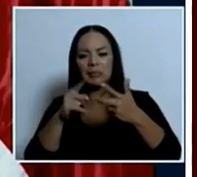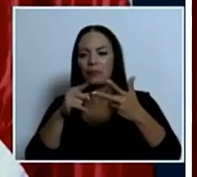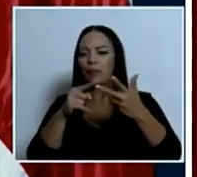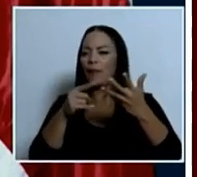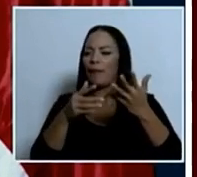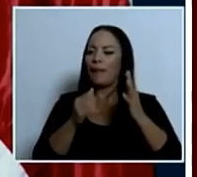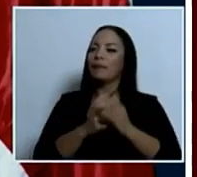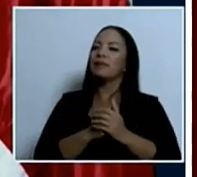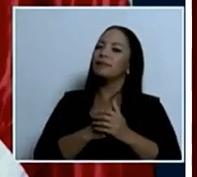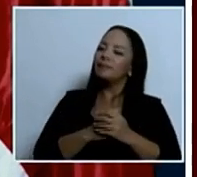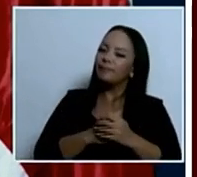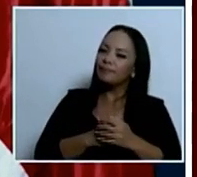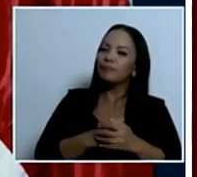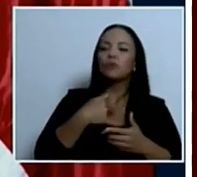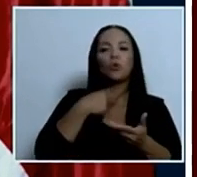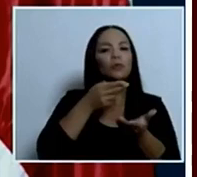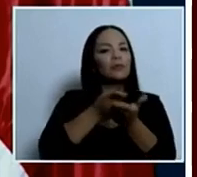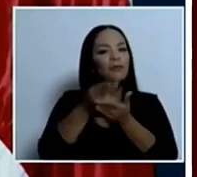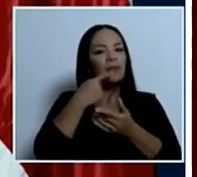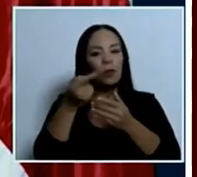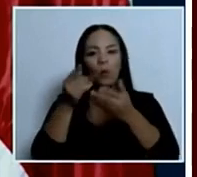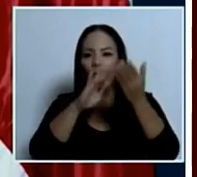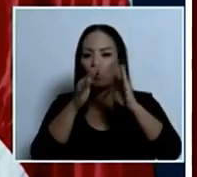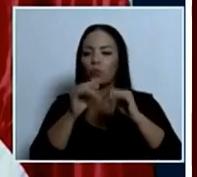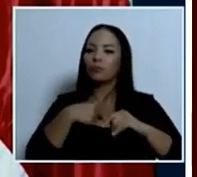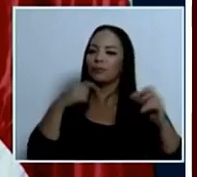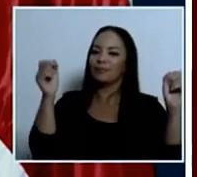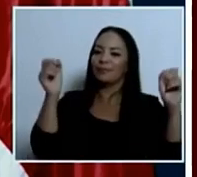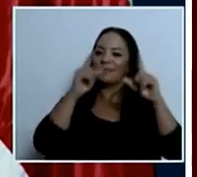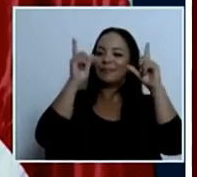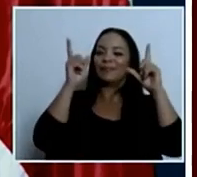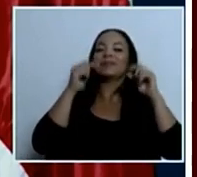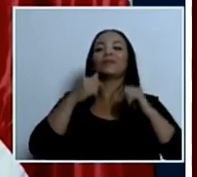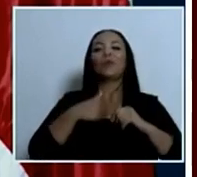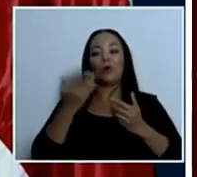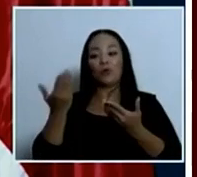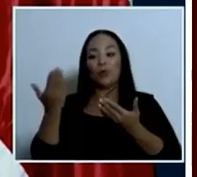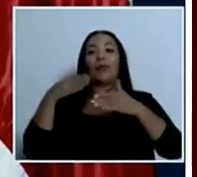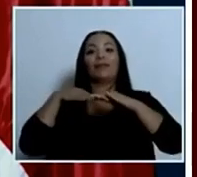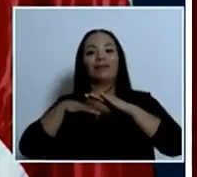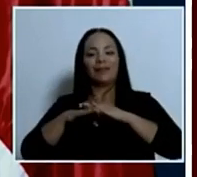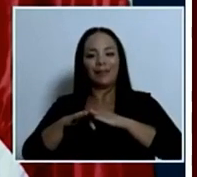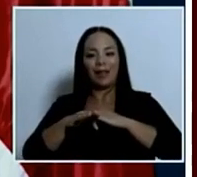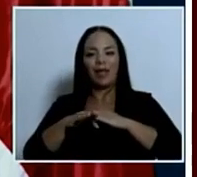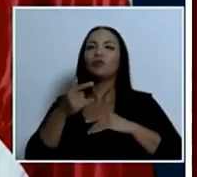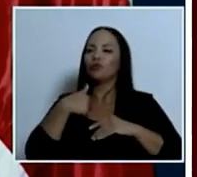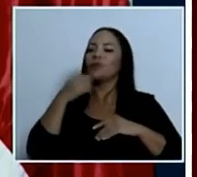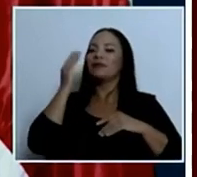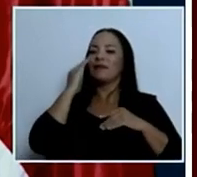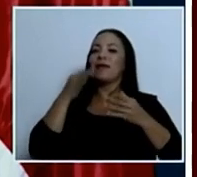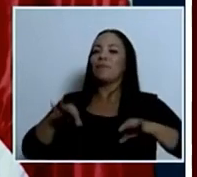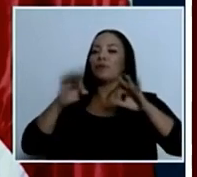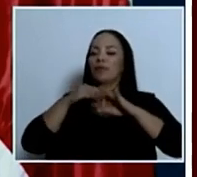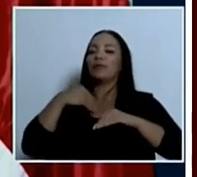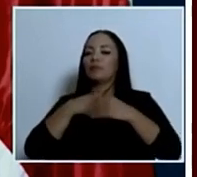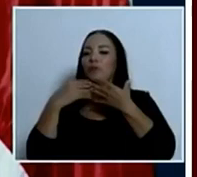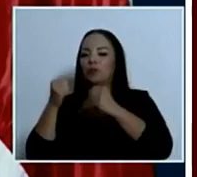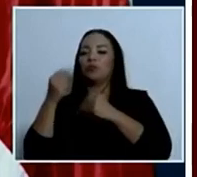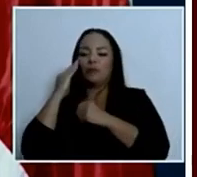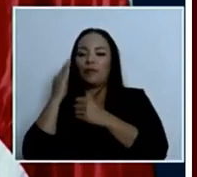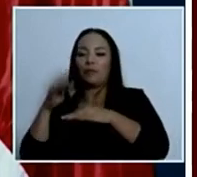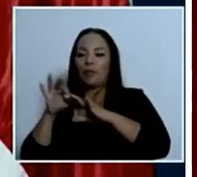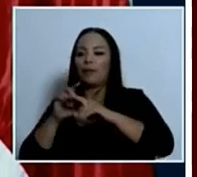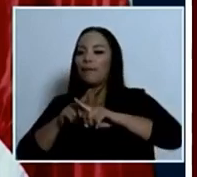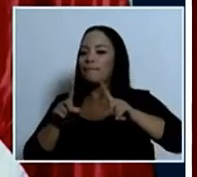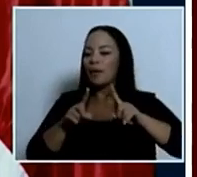pueblo me sorprendió cuando entré la verdadera magnitud yo sabía que era muy importante pero la verdadera magnitud que